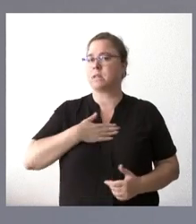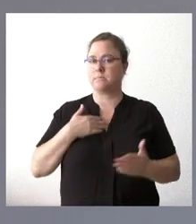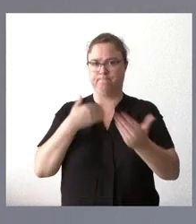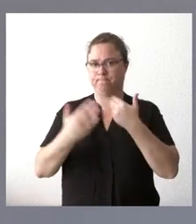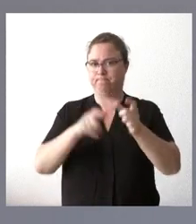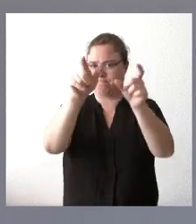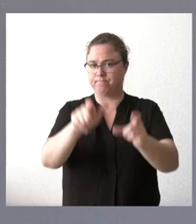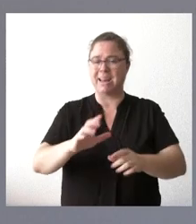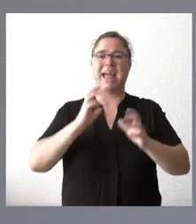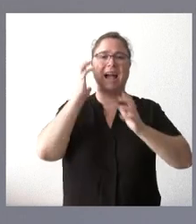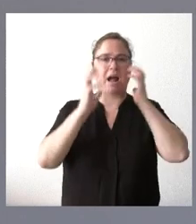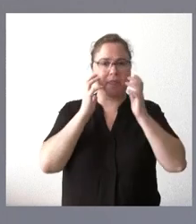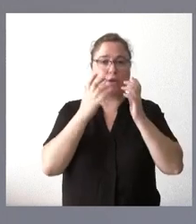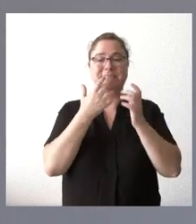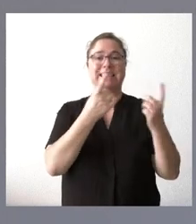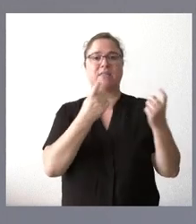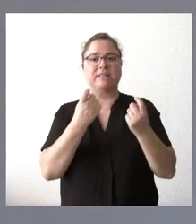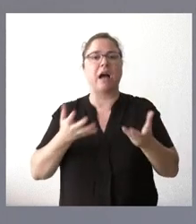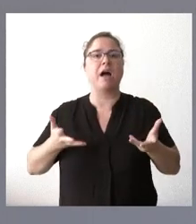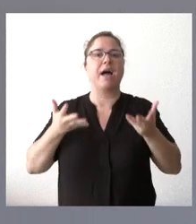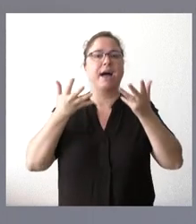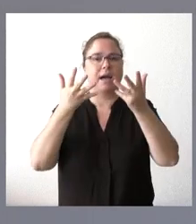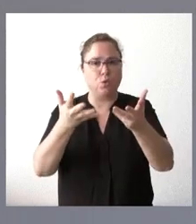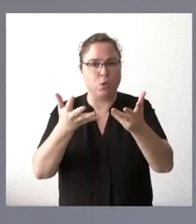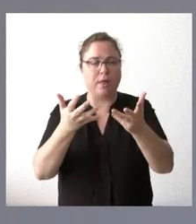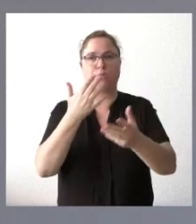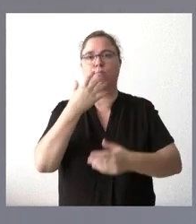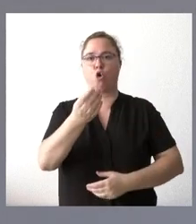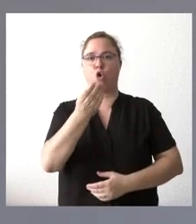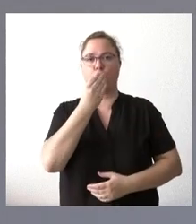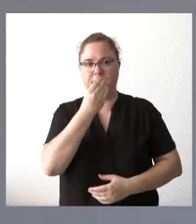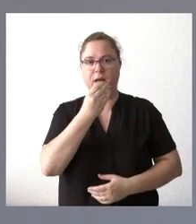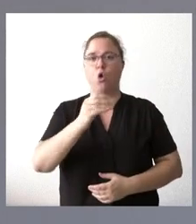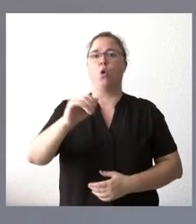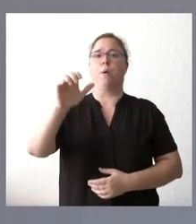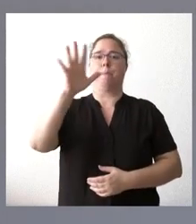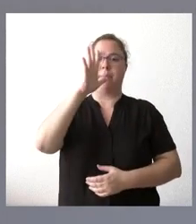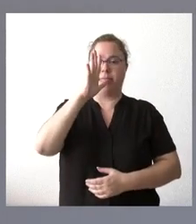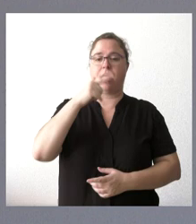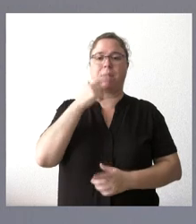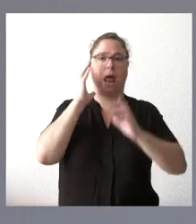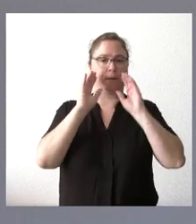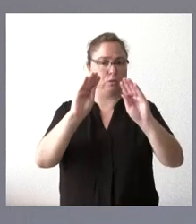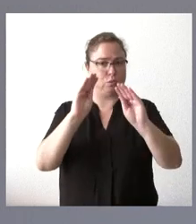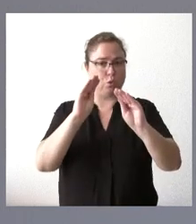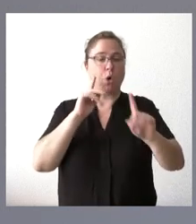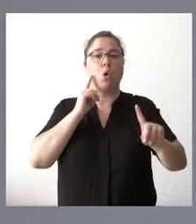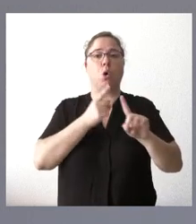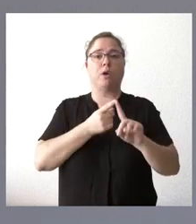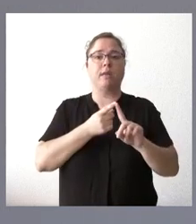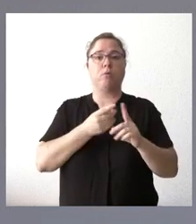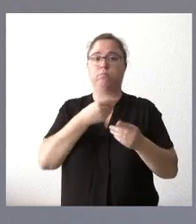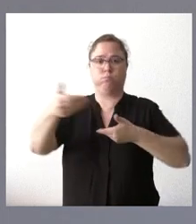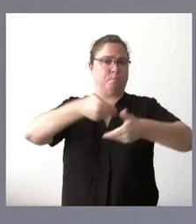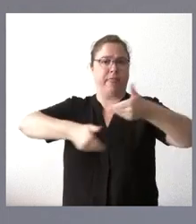necesiten ayuda en términos de comida o de bebida para su ganado, con el objeto de que lo